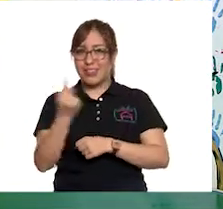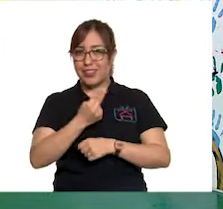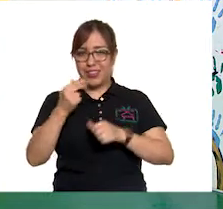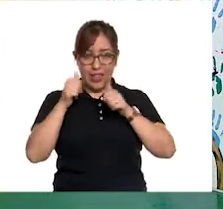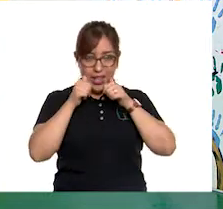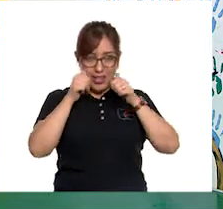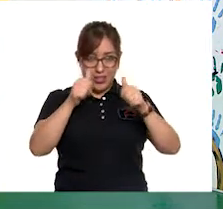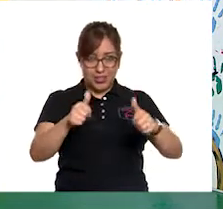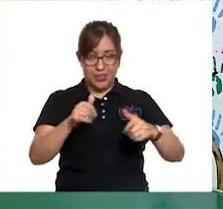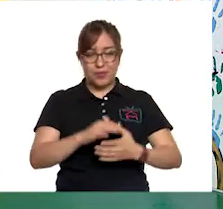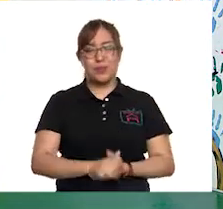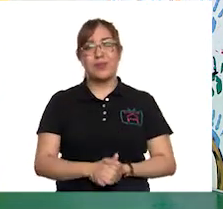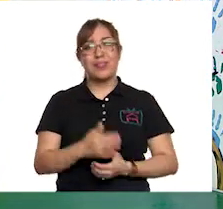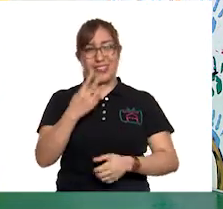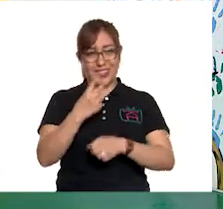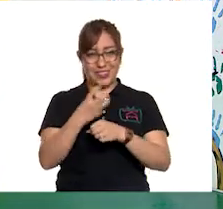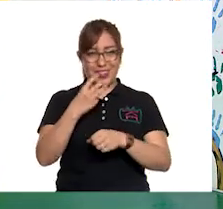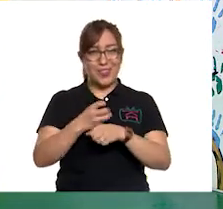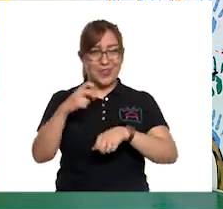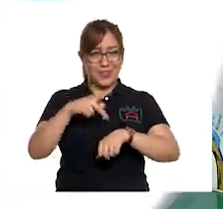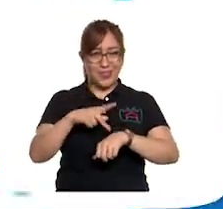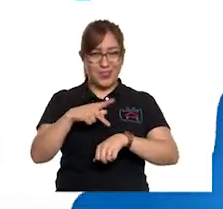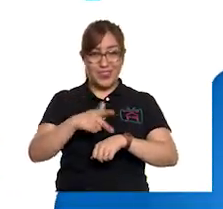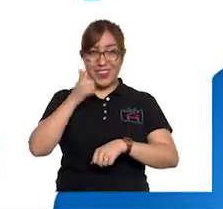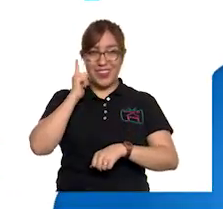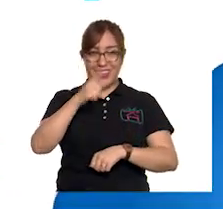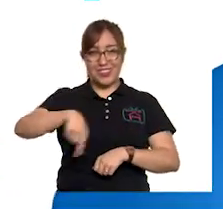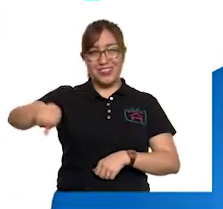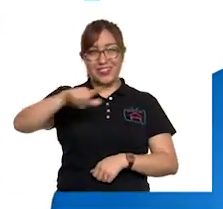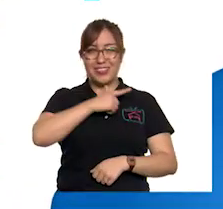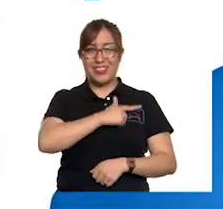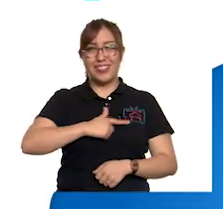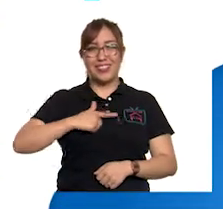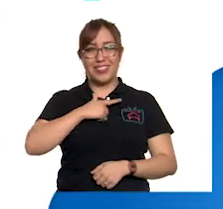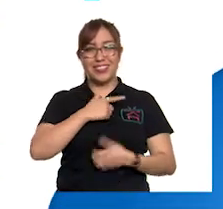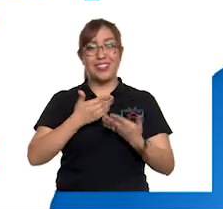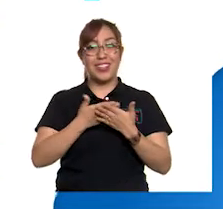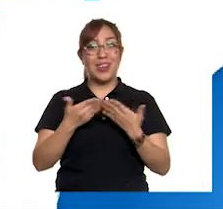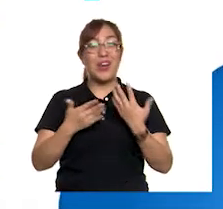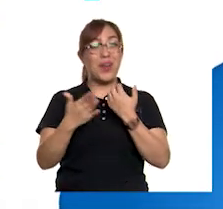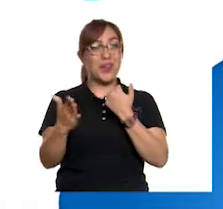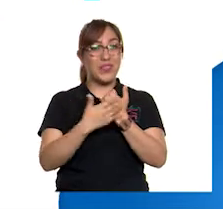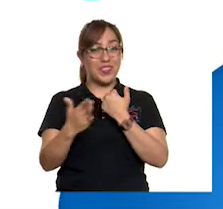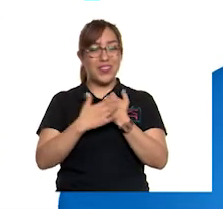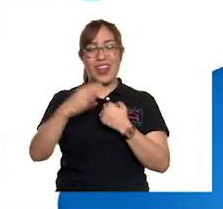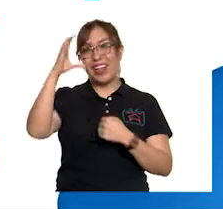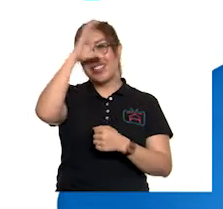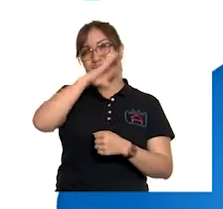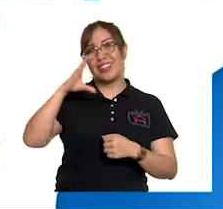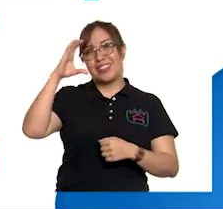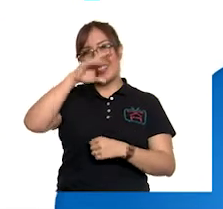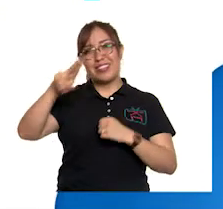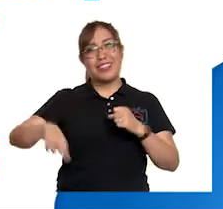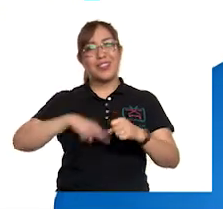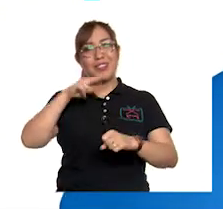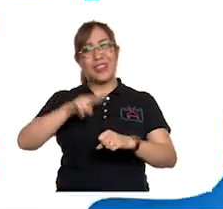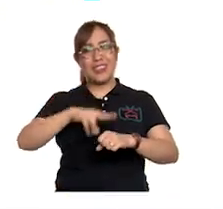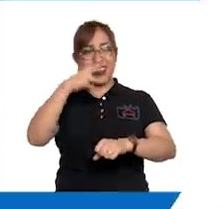ética para tercer grado. Espero lo hayan disfrutado tanto como nosotros. Ahora vamos con Ciencias Naturales de tercer grado.